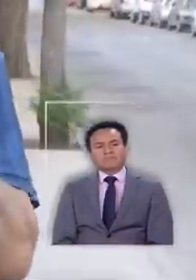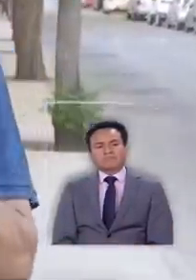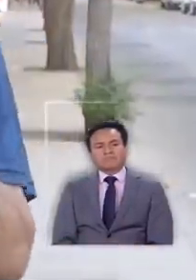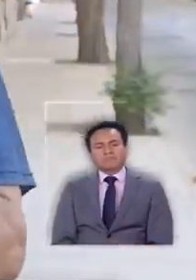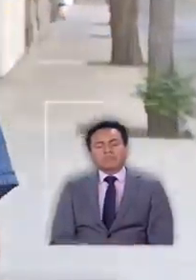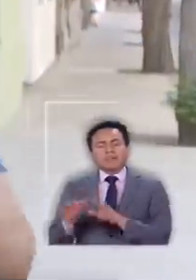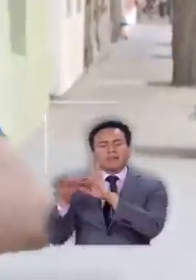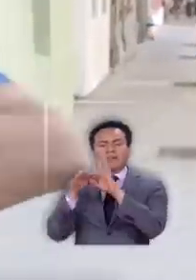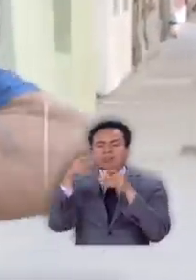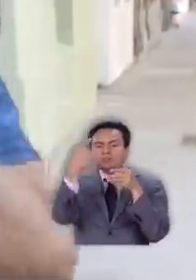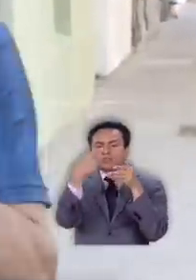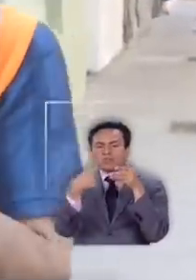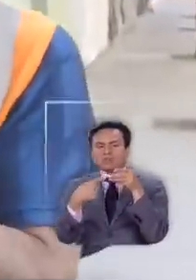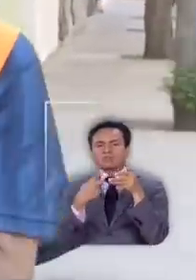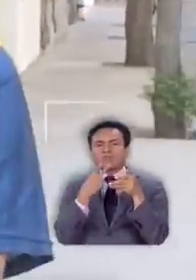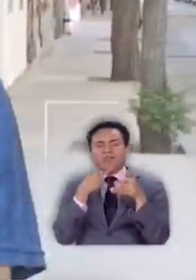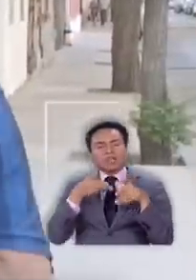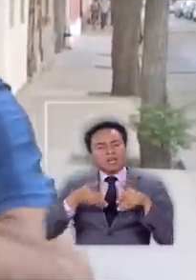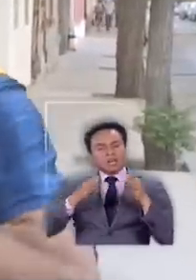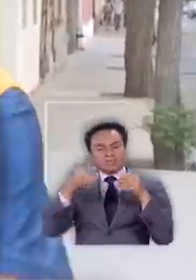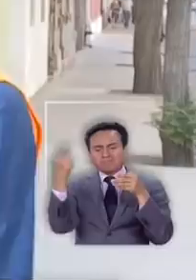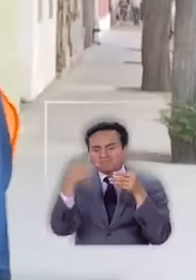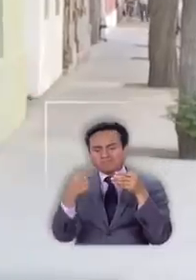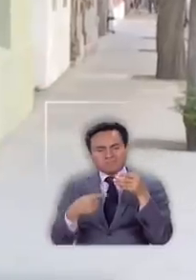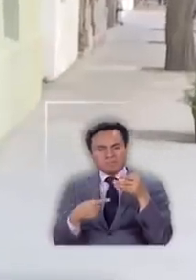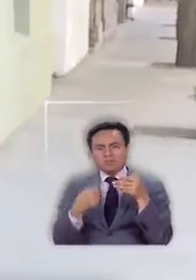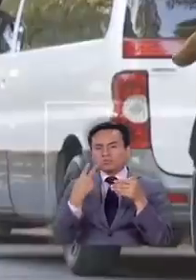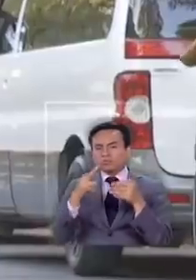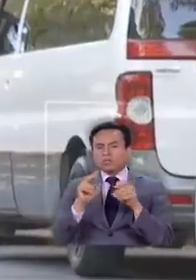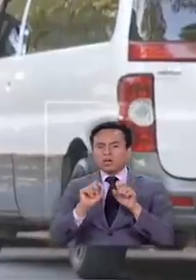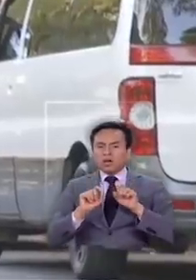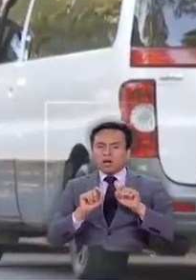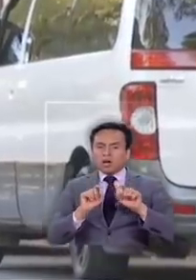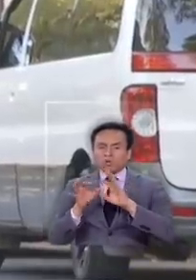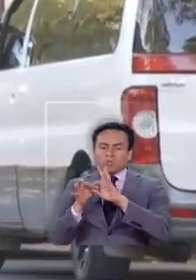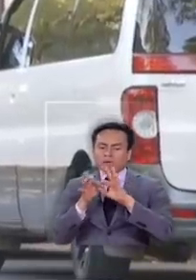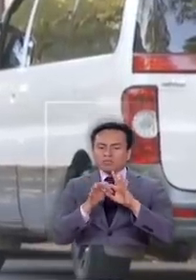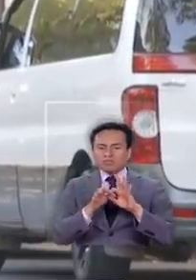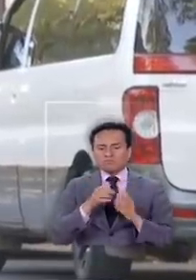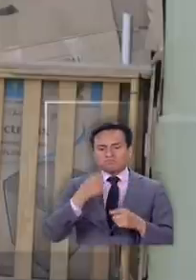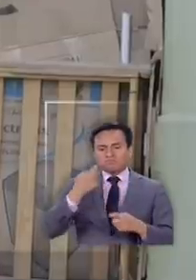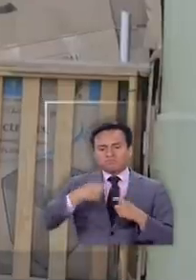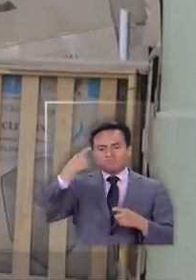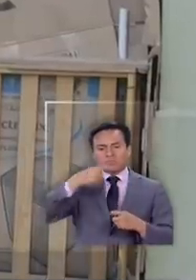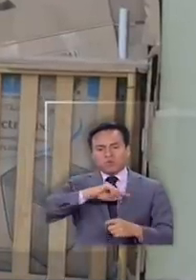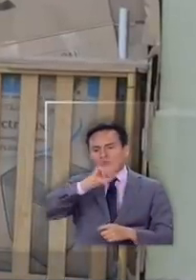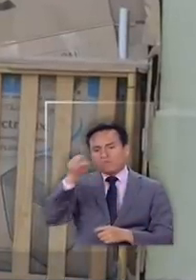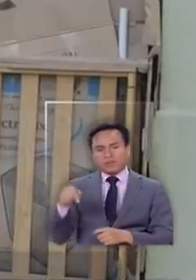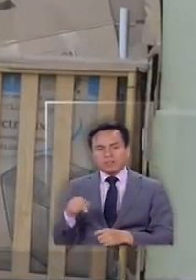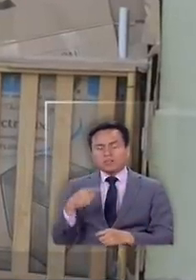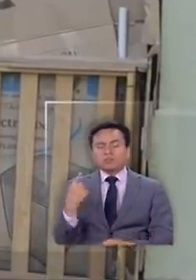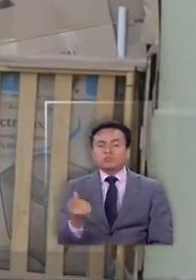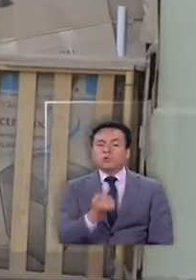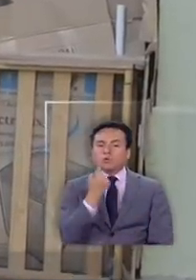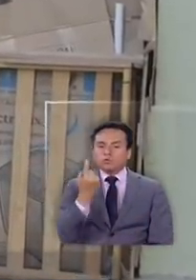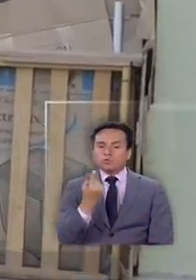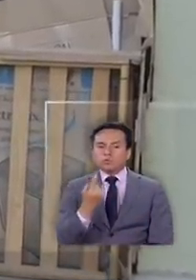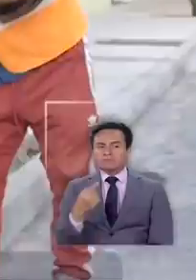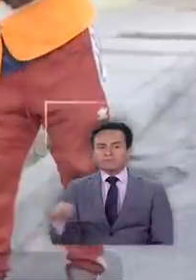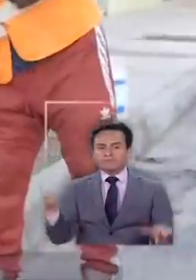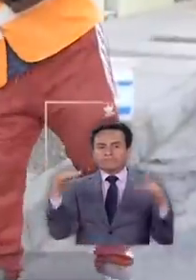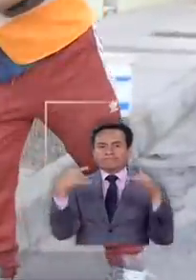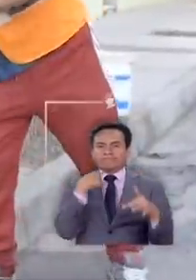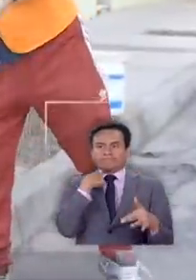las razones por las que llegaron a la calle son tantas como sus propios argumentos para negarse a volver están solos y por lo mismo más